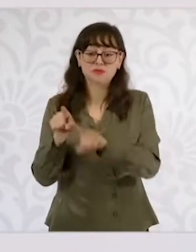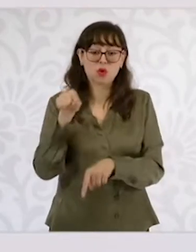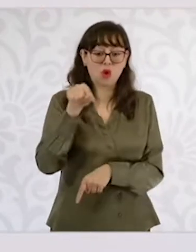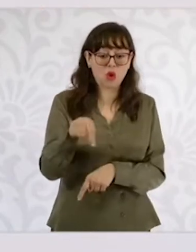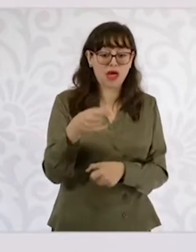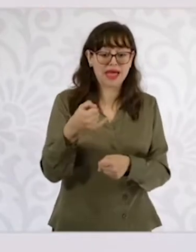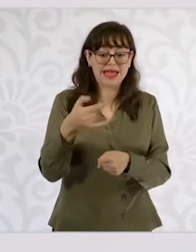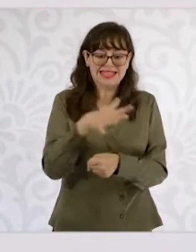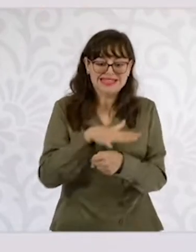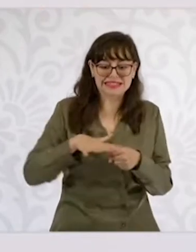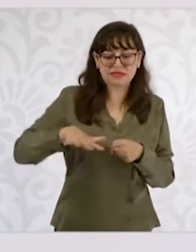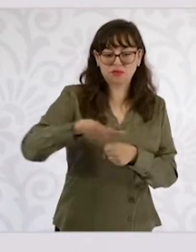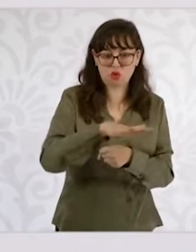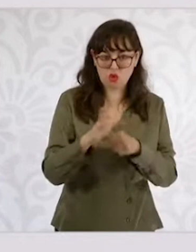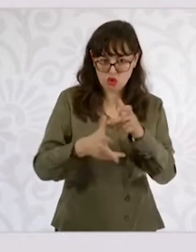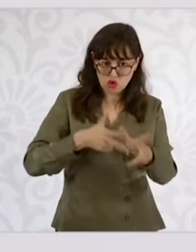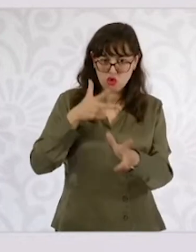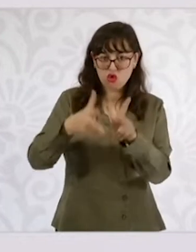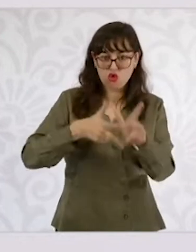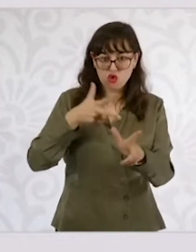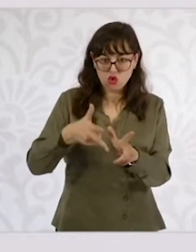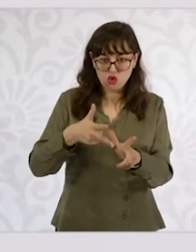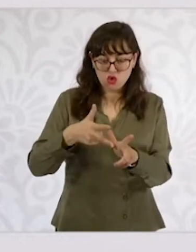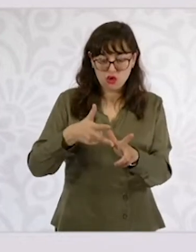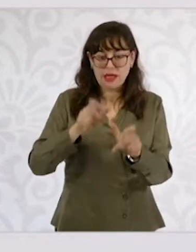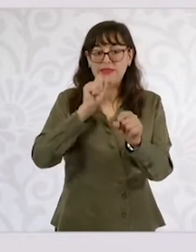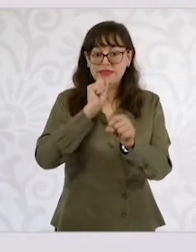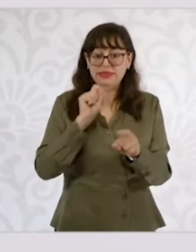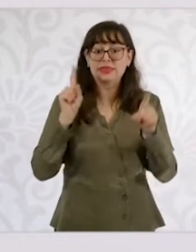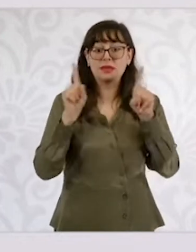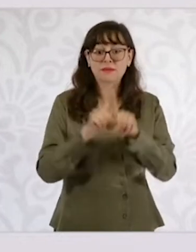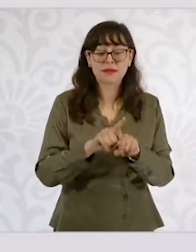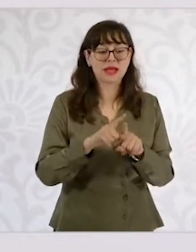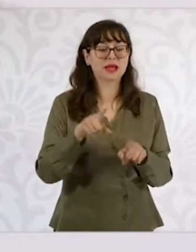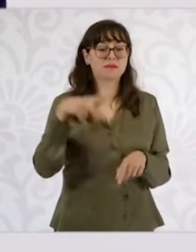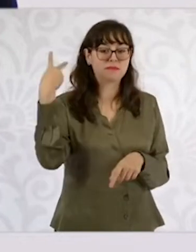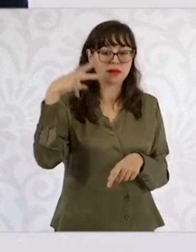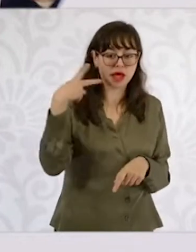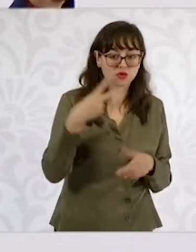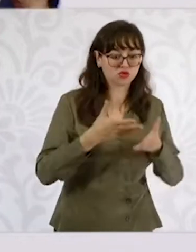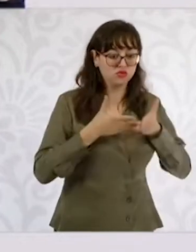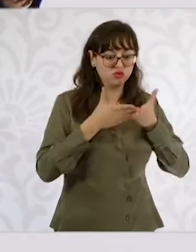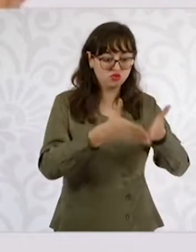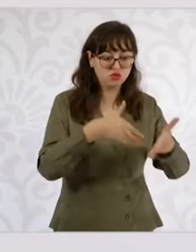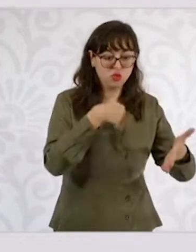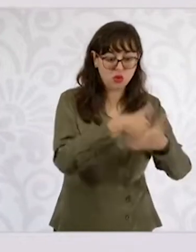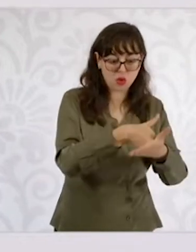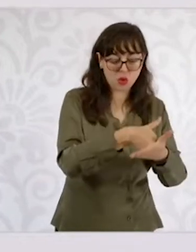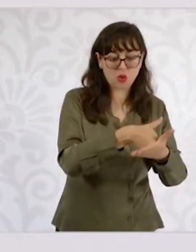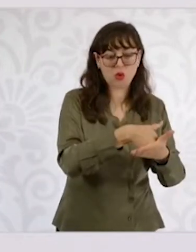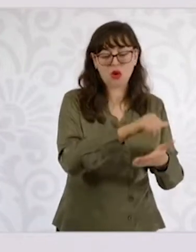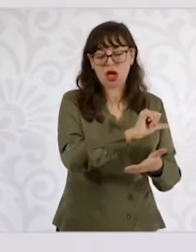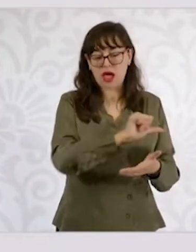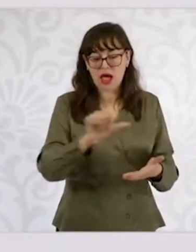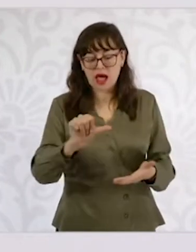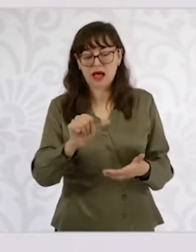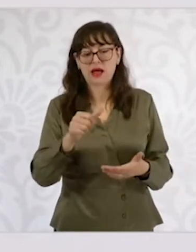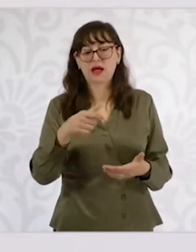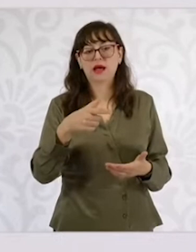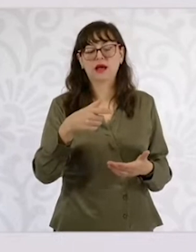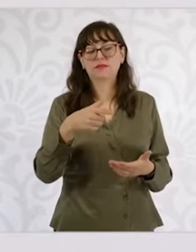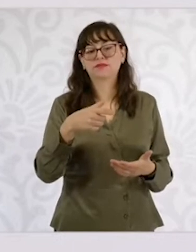destacó que es importante no adelantarse a las especulaciones, y comentó que la estrategia mexicana está funcionando correctamente. Leo mucha